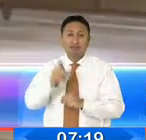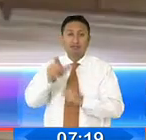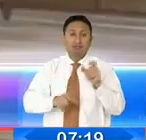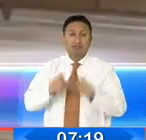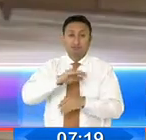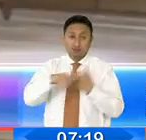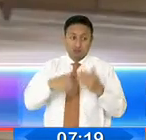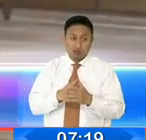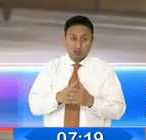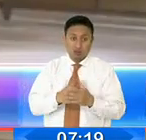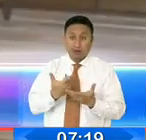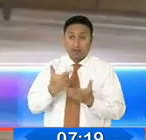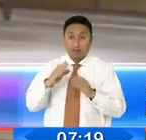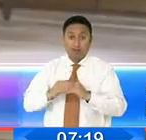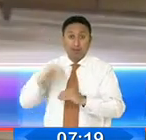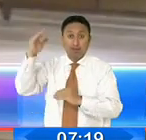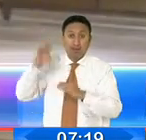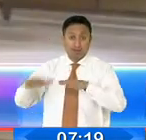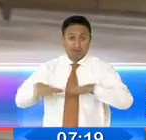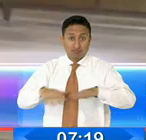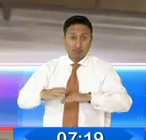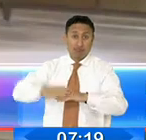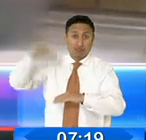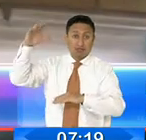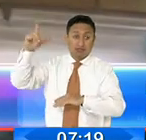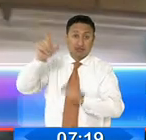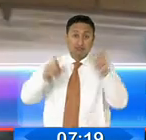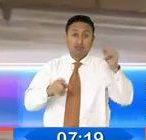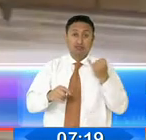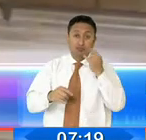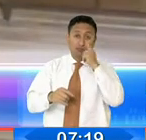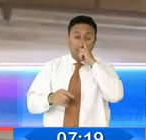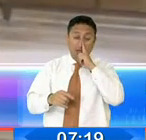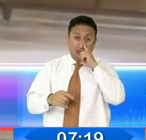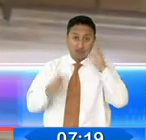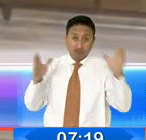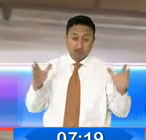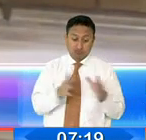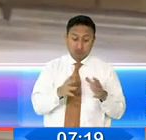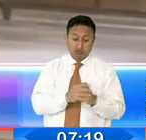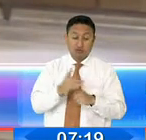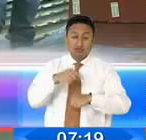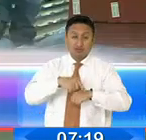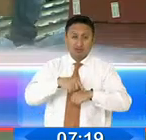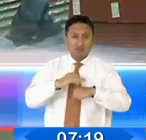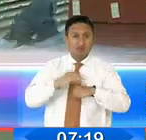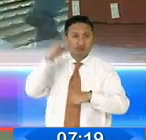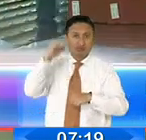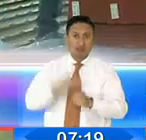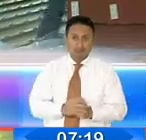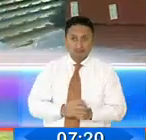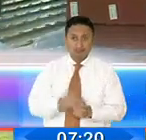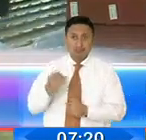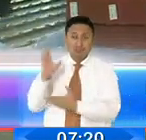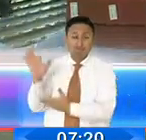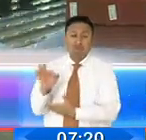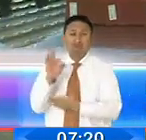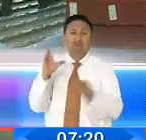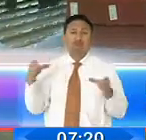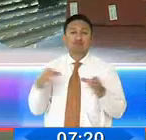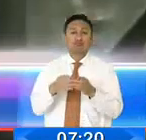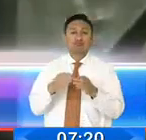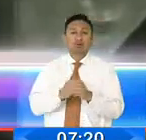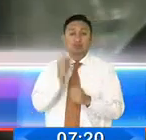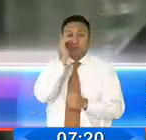disminuido a la mitad. Entonces los tiempos están también incrementándose. Los representantes de los sectores